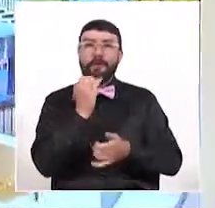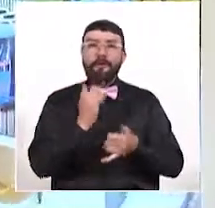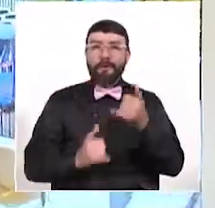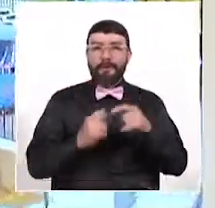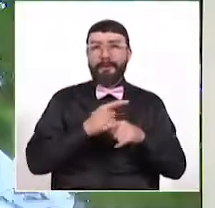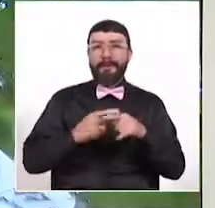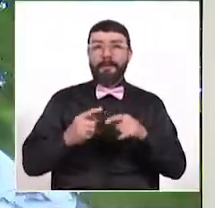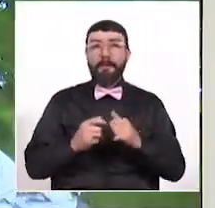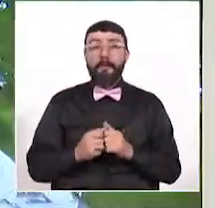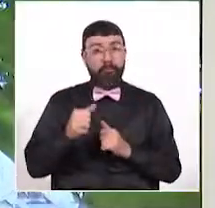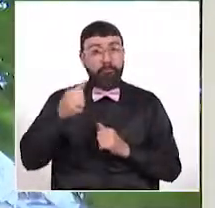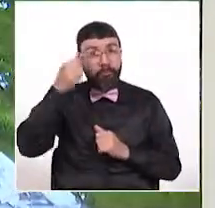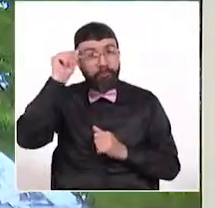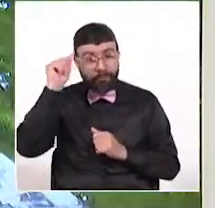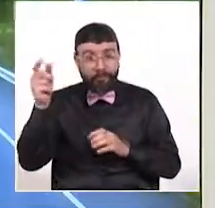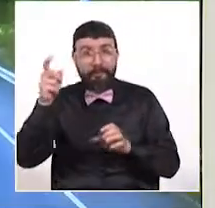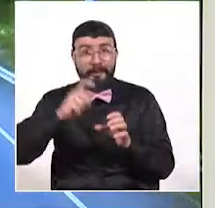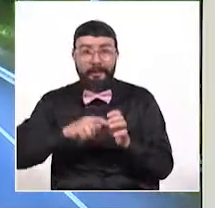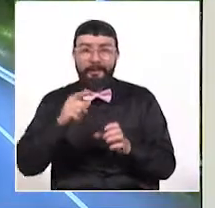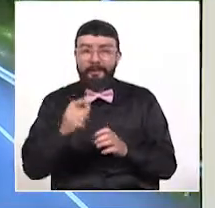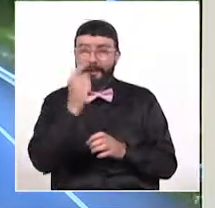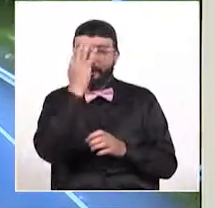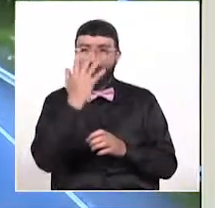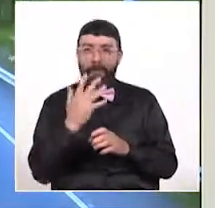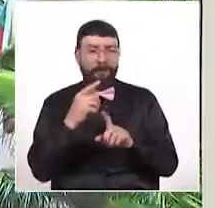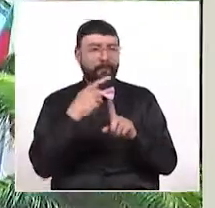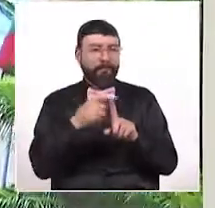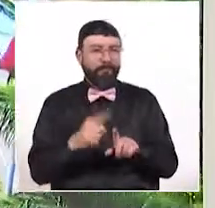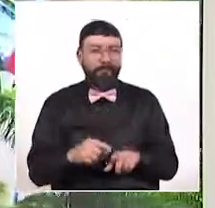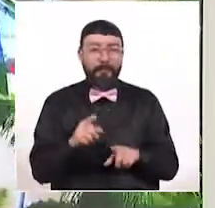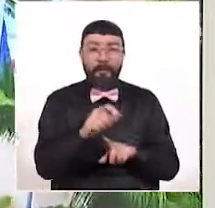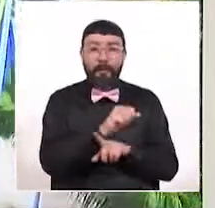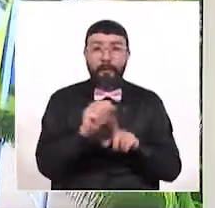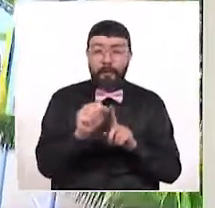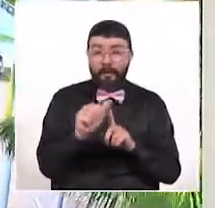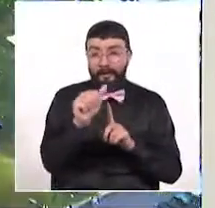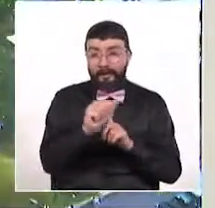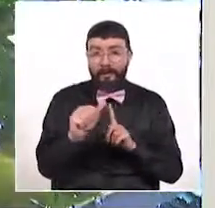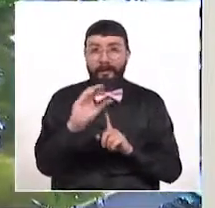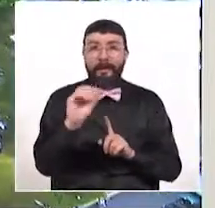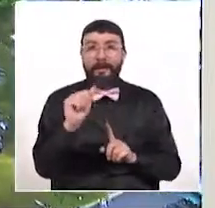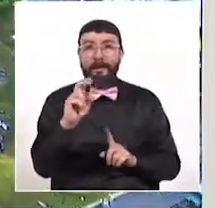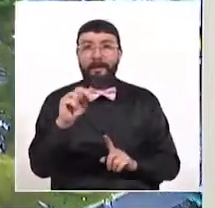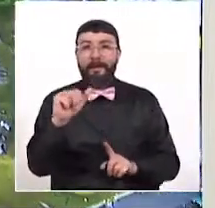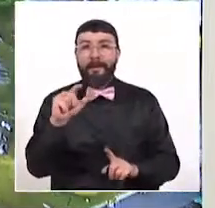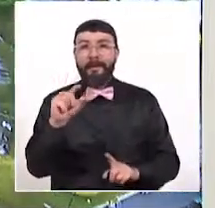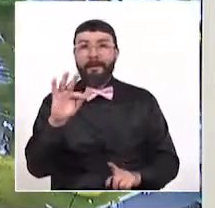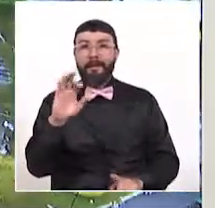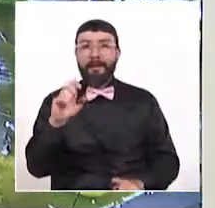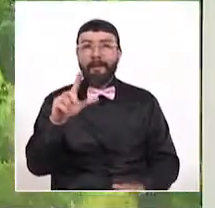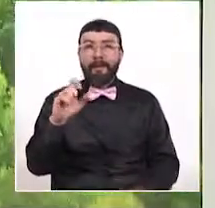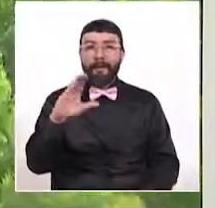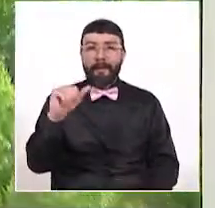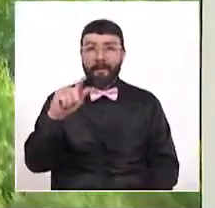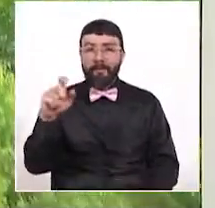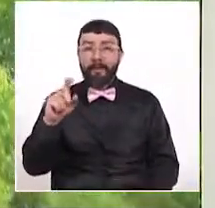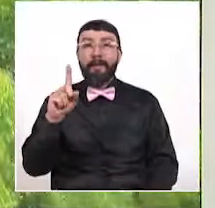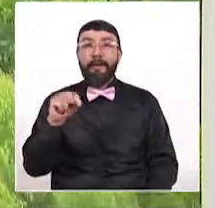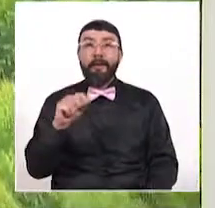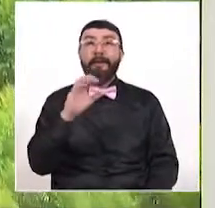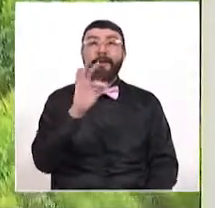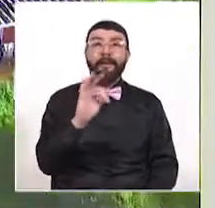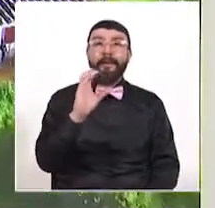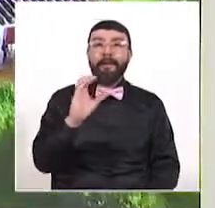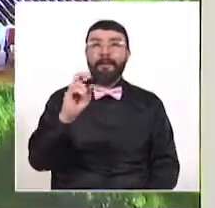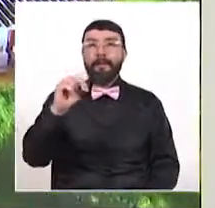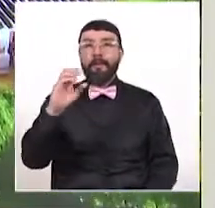semana. No olviden seguirnos por nuestras redes sociales, arroba Canal Telecafé y arroba TC Noticias Eje. Además, recuerden que